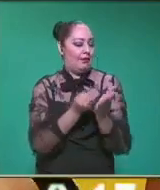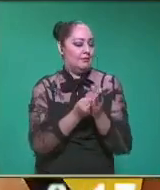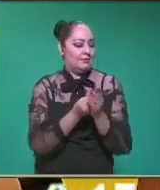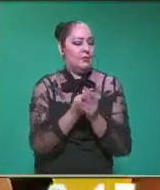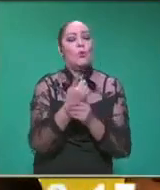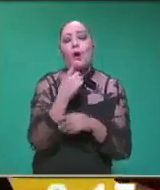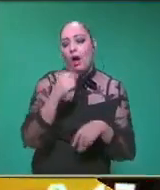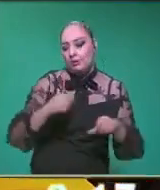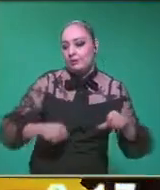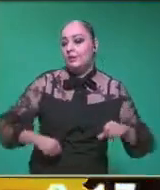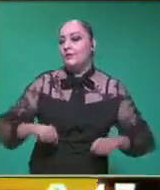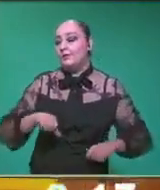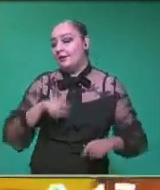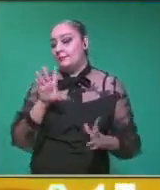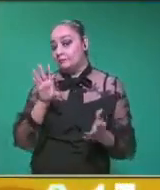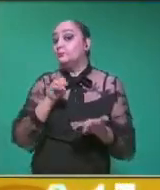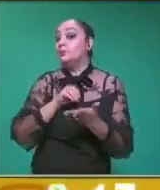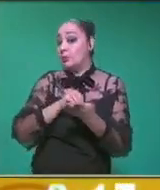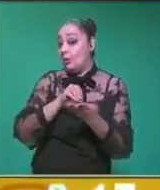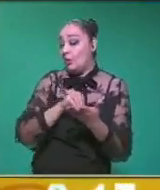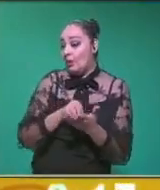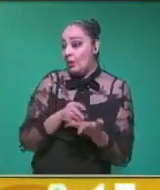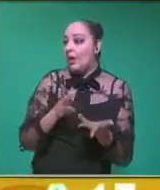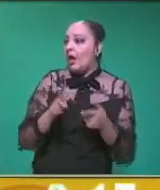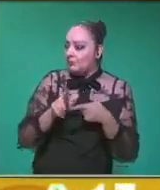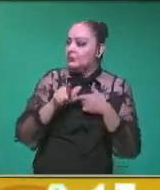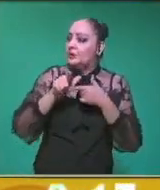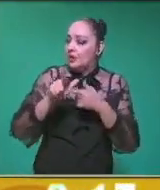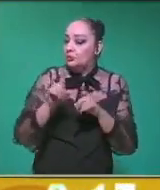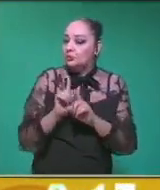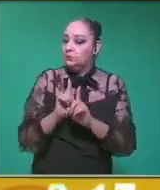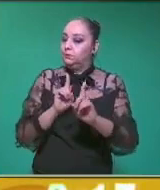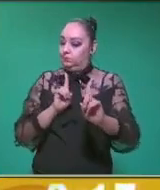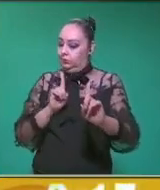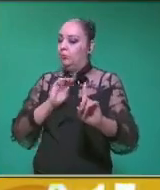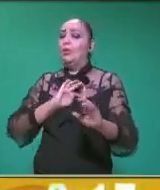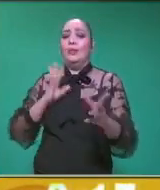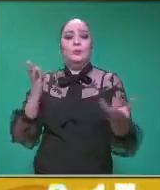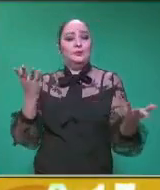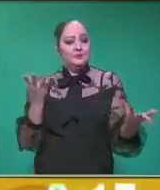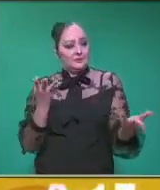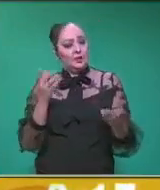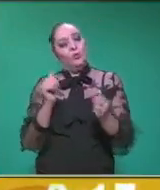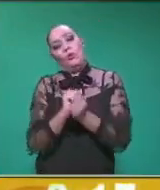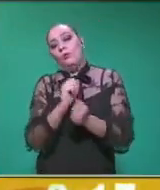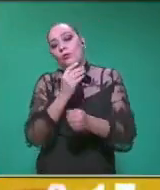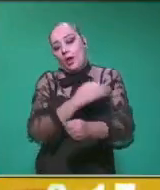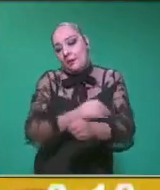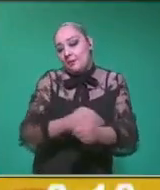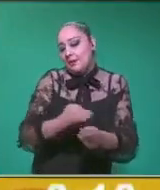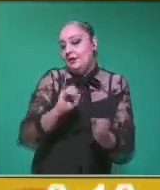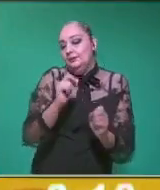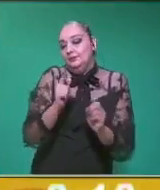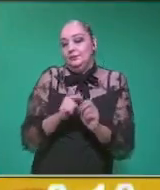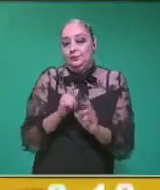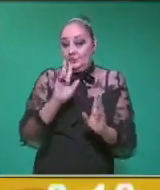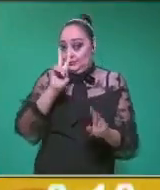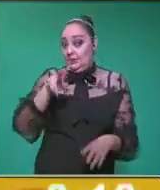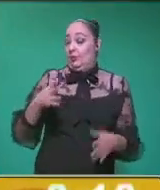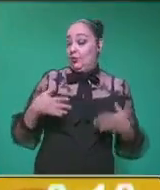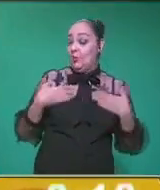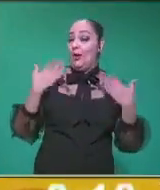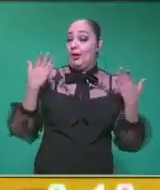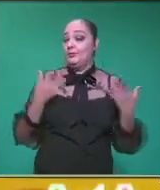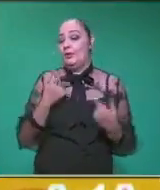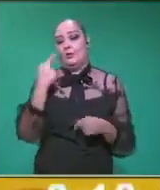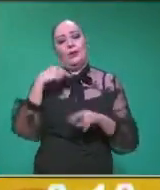actividad que todavía, como seguimos en educación a distancia, podemos practicar con su familia. Es una actividad muy divertida que tiene que ver